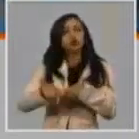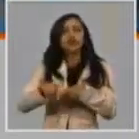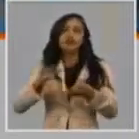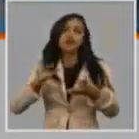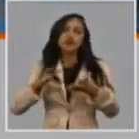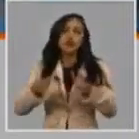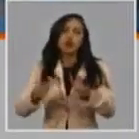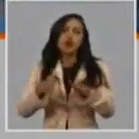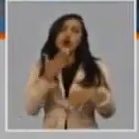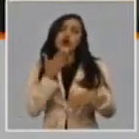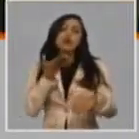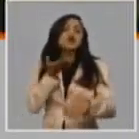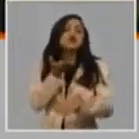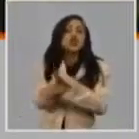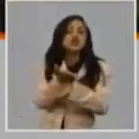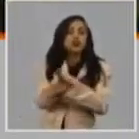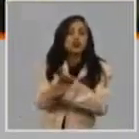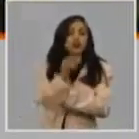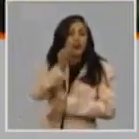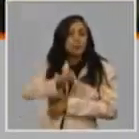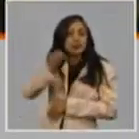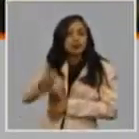solicitudes que hacen los clientes en función de sus necesidades.